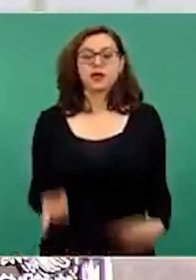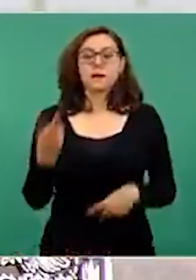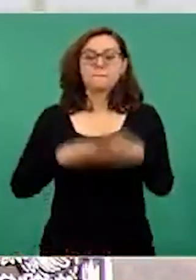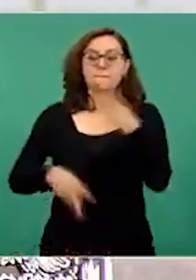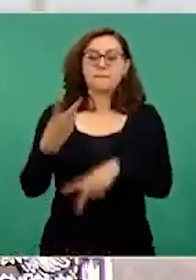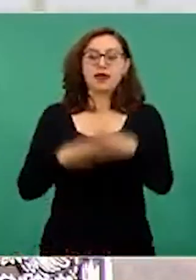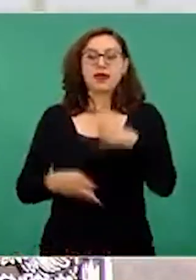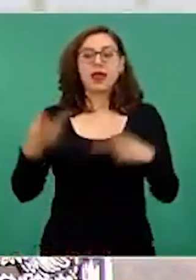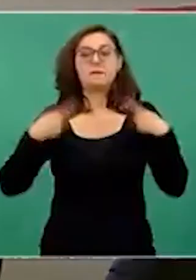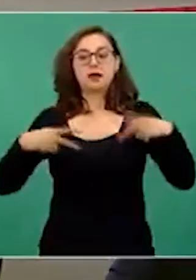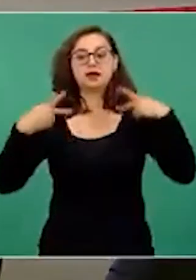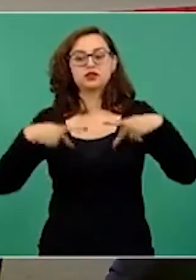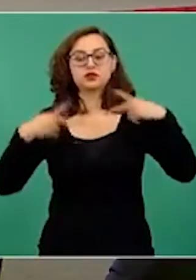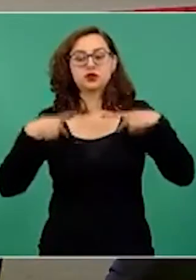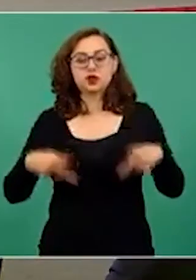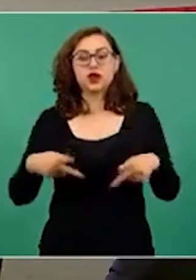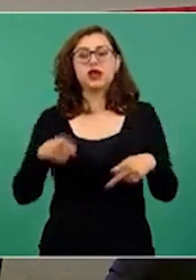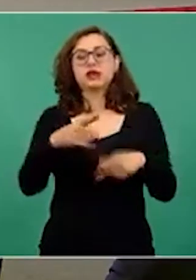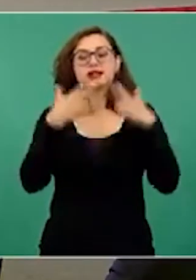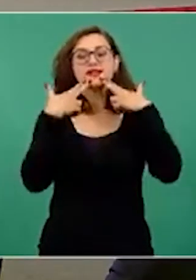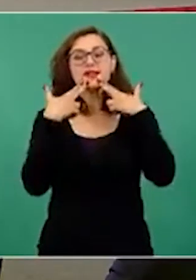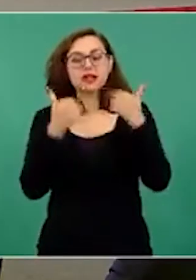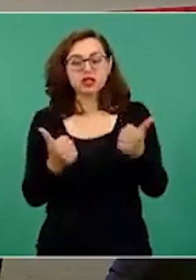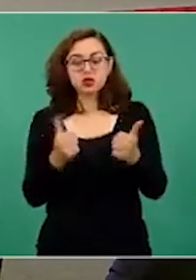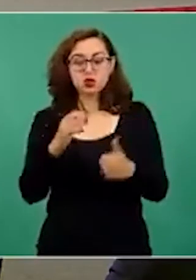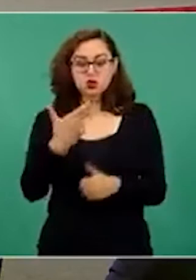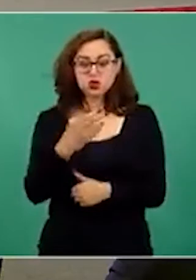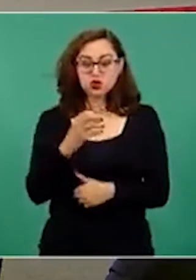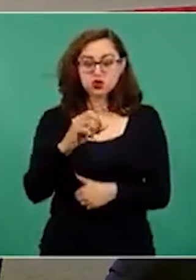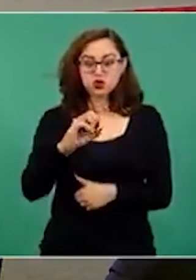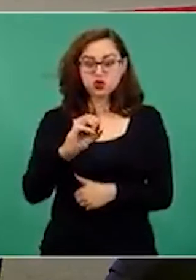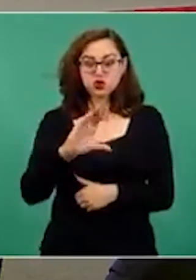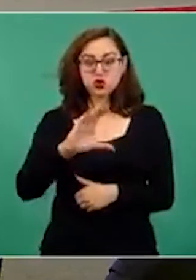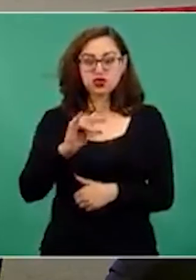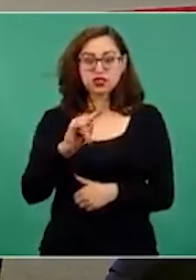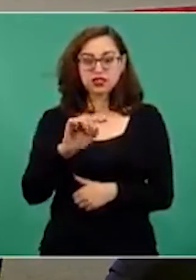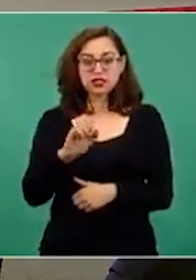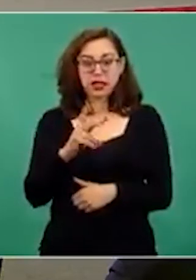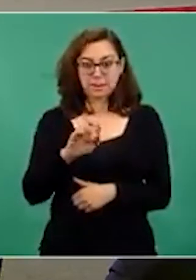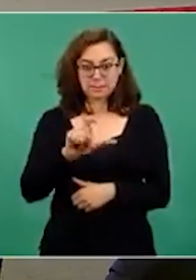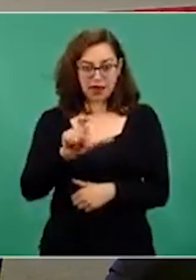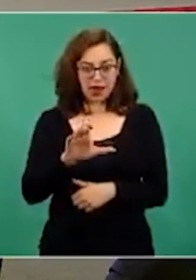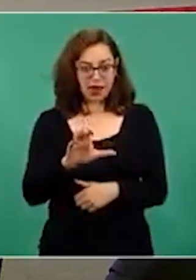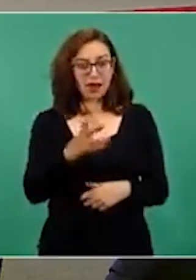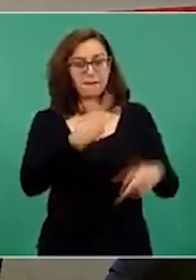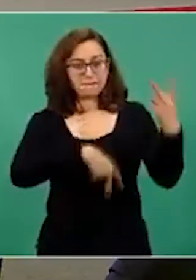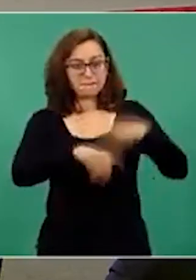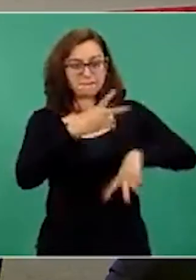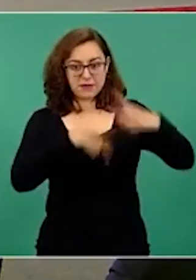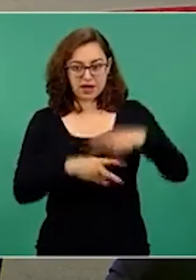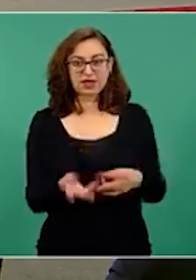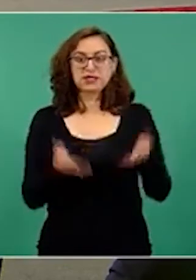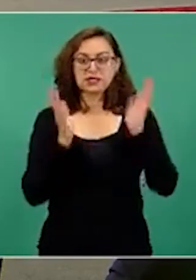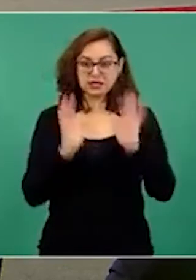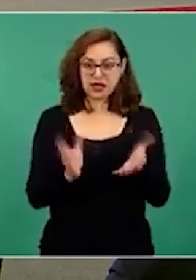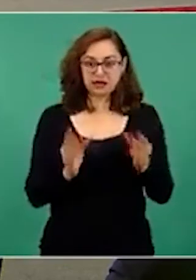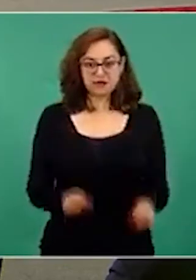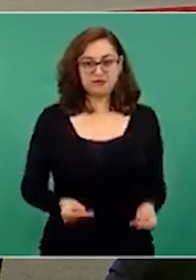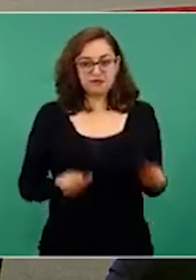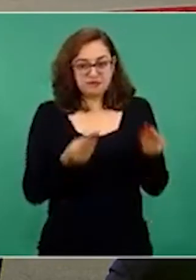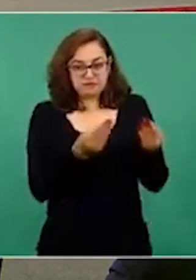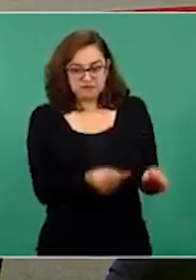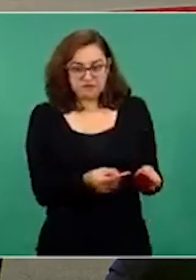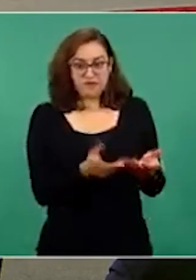Queremos, por favor, que se le pudiera, por su parte, hacer entrega del documento que fue ya la recepción del